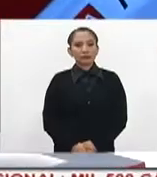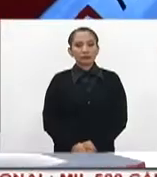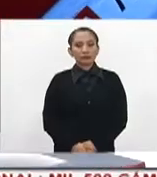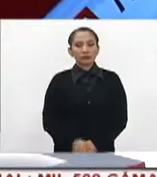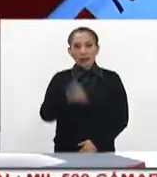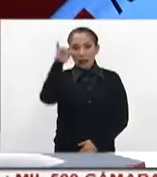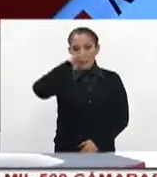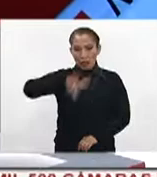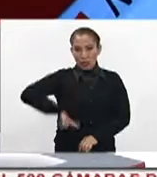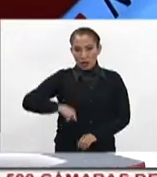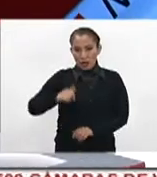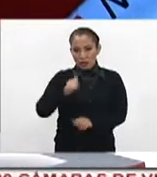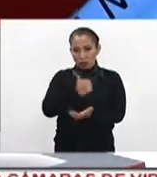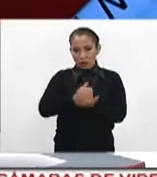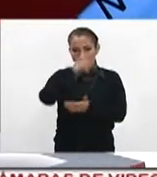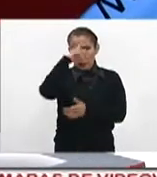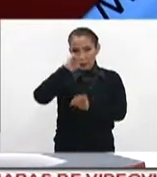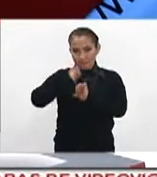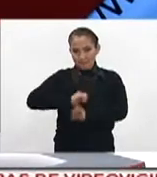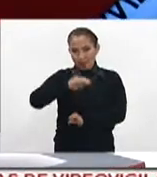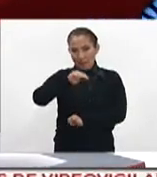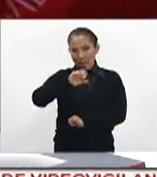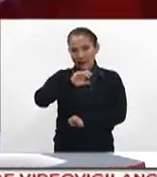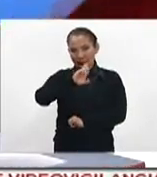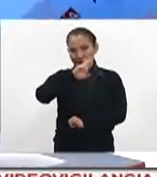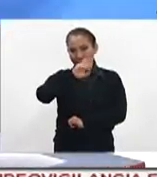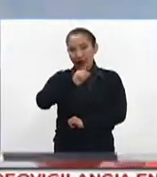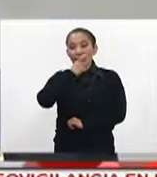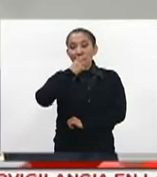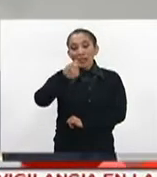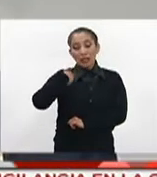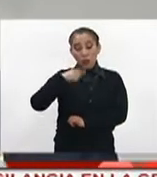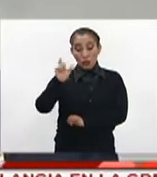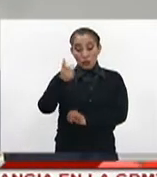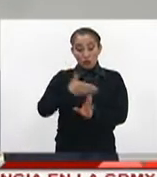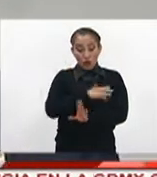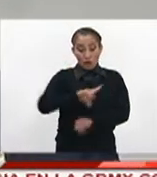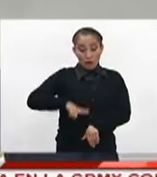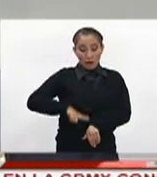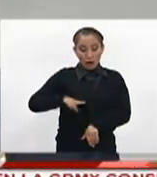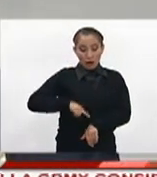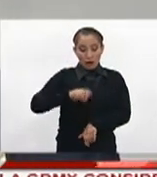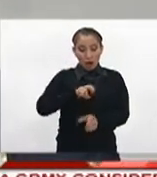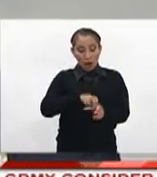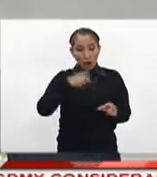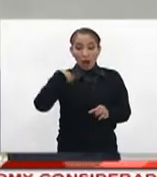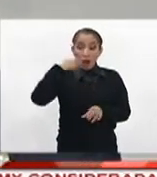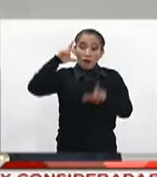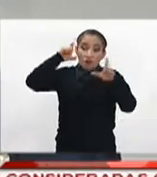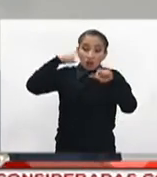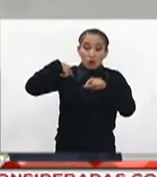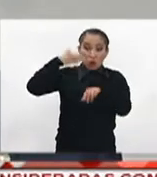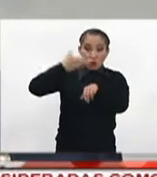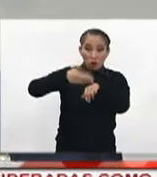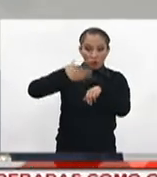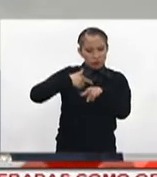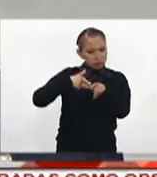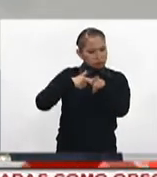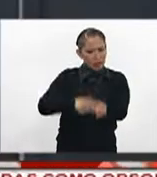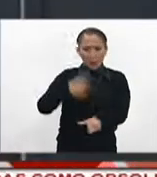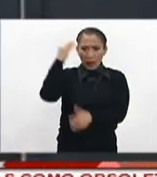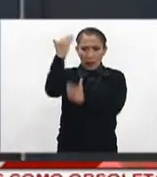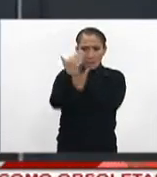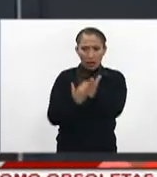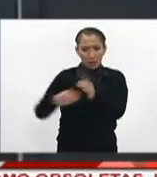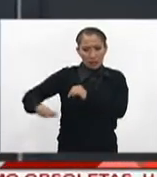Y el jefe de gobierno de la Ciudad de México, Miguel Ángel Mancera, dijo que durante su mandato no se retirarán las fotomultas porque han ayudado a